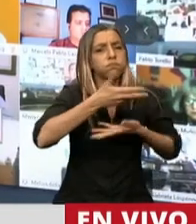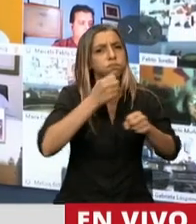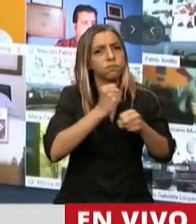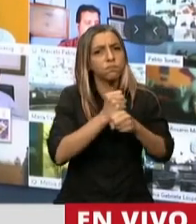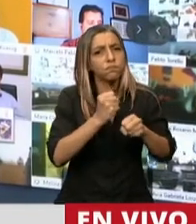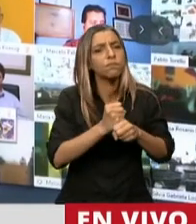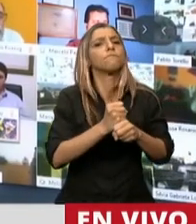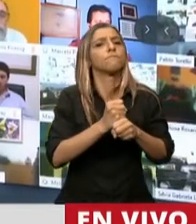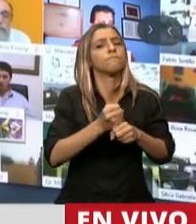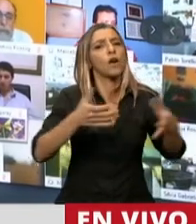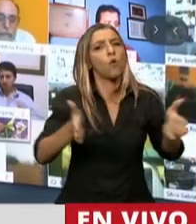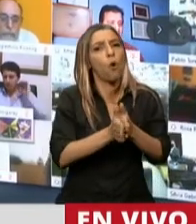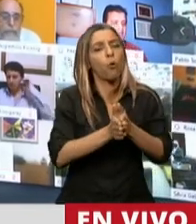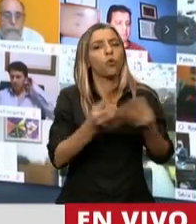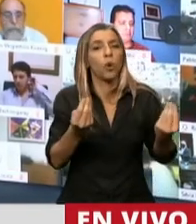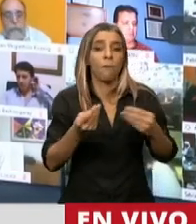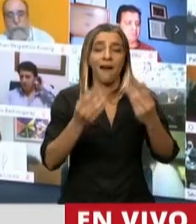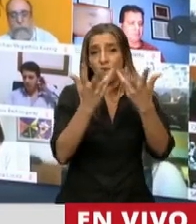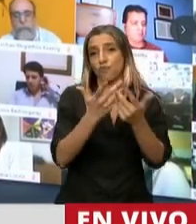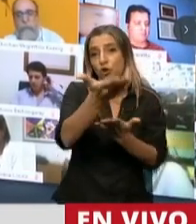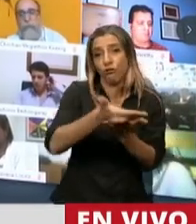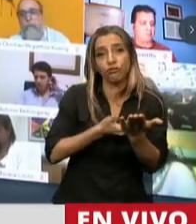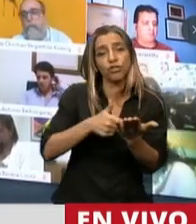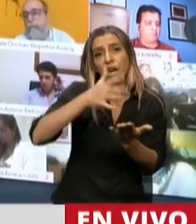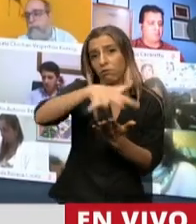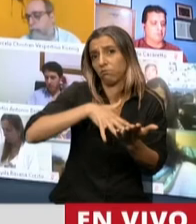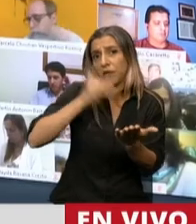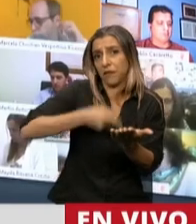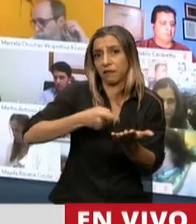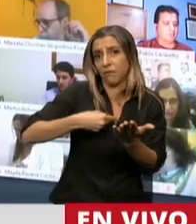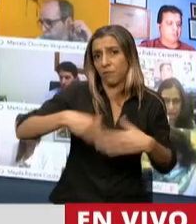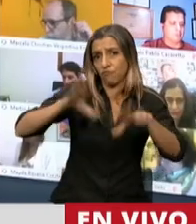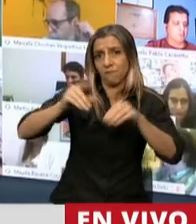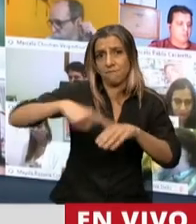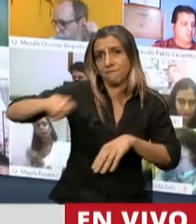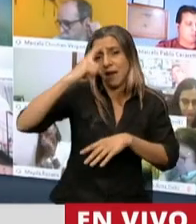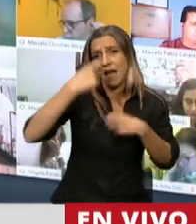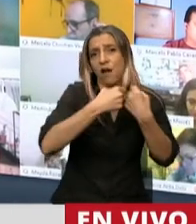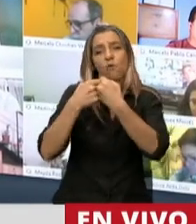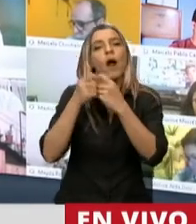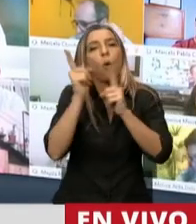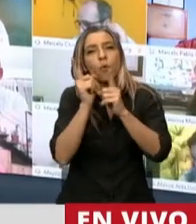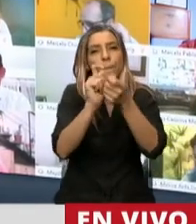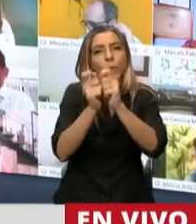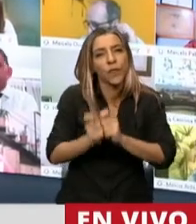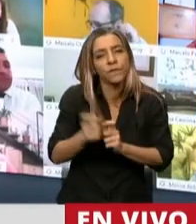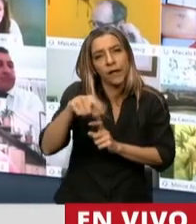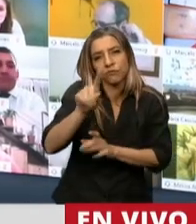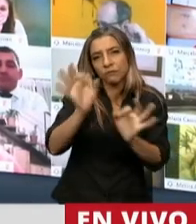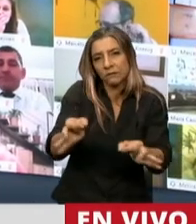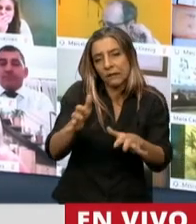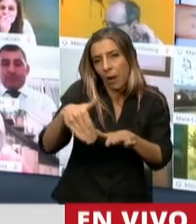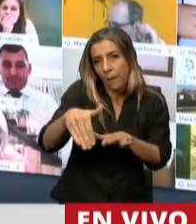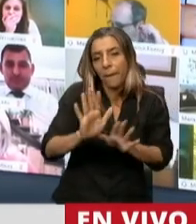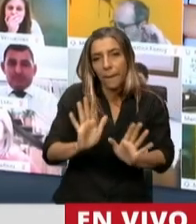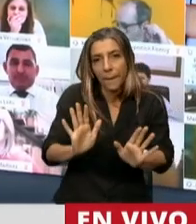en que el proyecto de ley termine con un dictamen por unanimidad y con los arreglos que ustedes van a ver ahora con algunas pequeñas modificaciones de último momento que